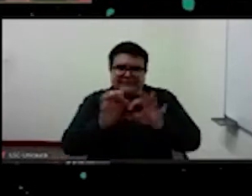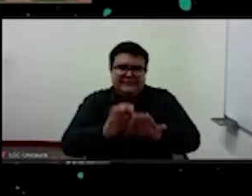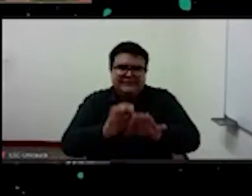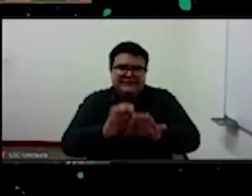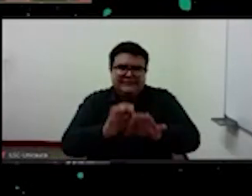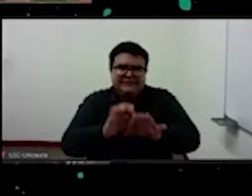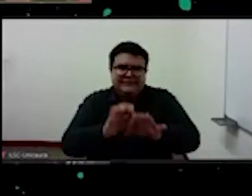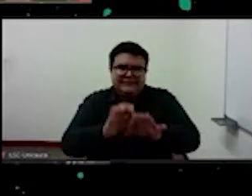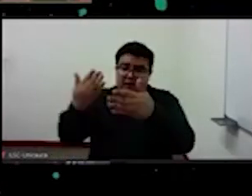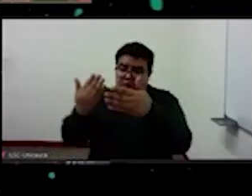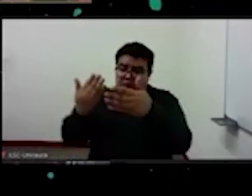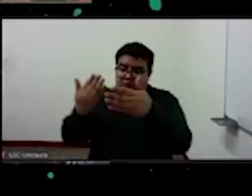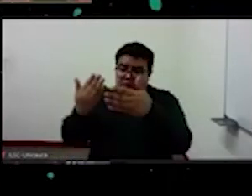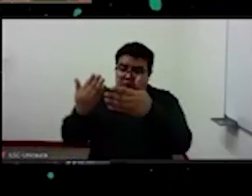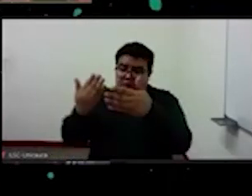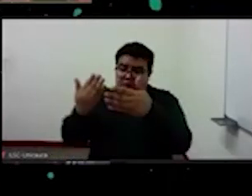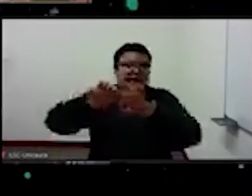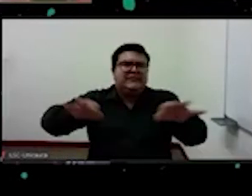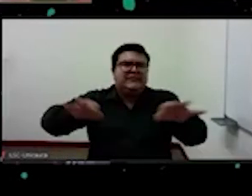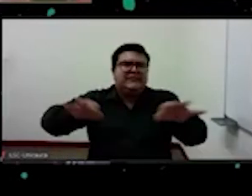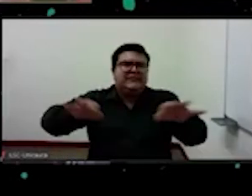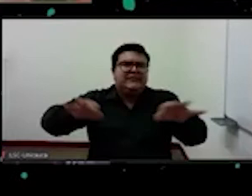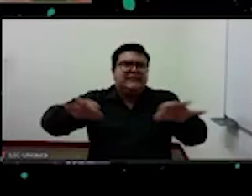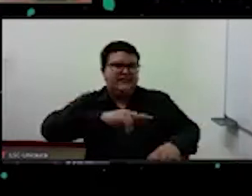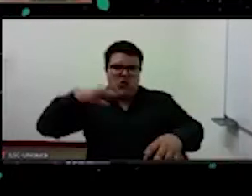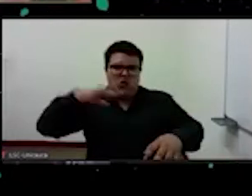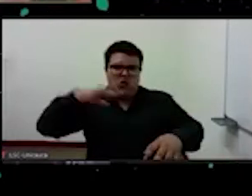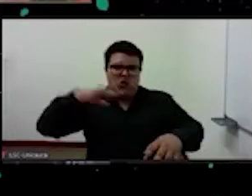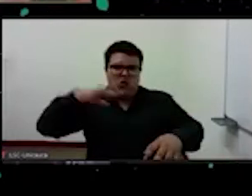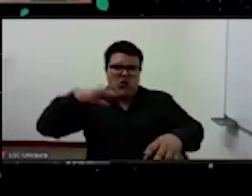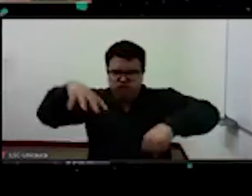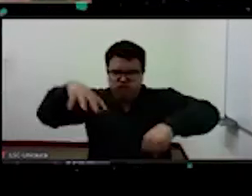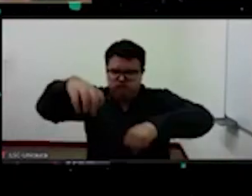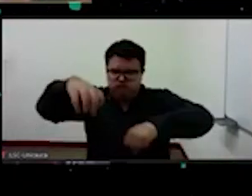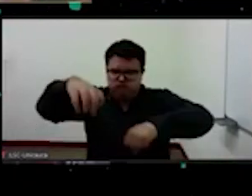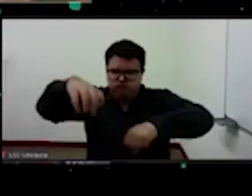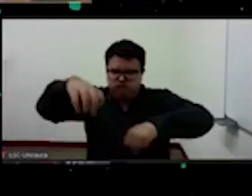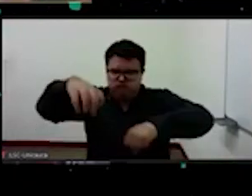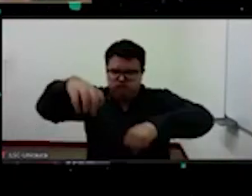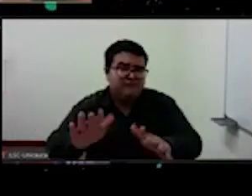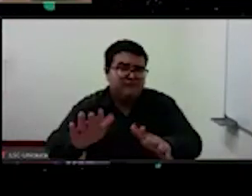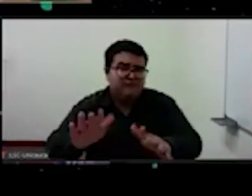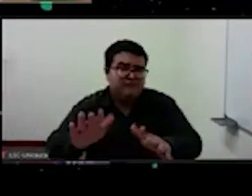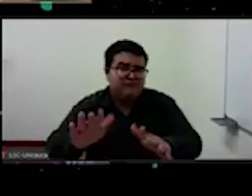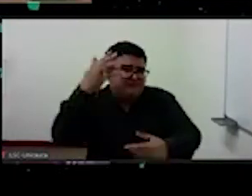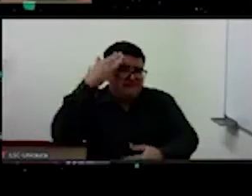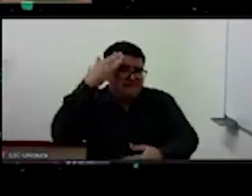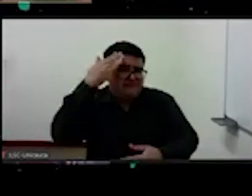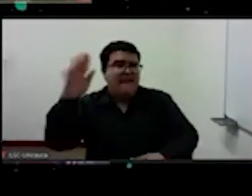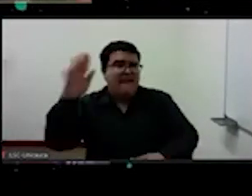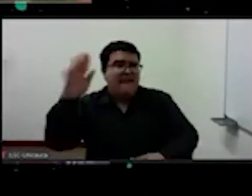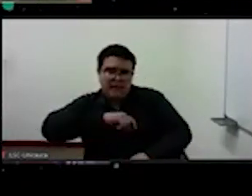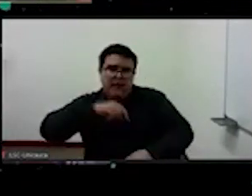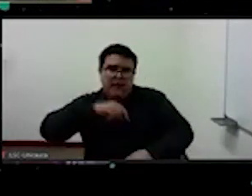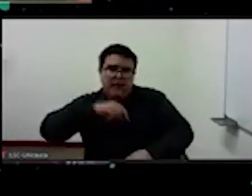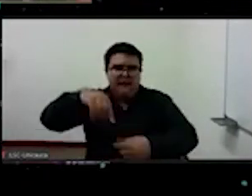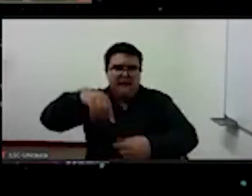colonizador y suprematista de los españoles o de los